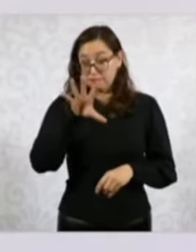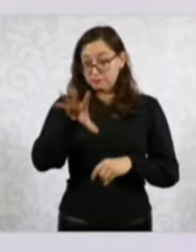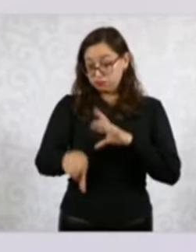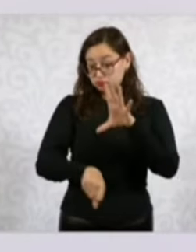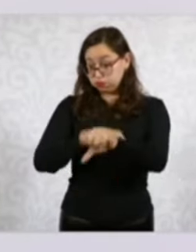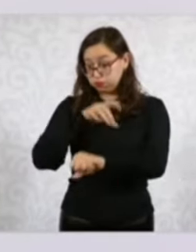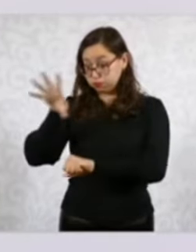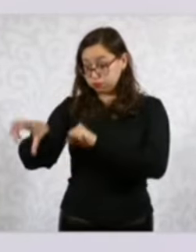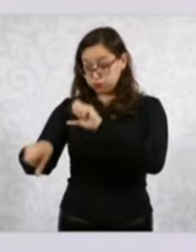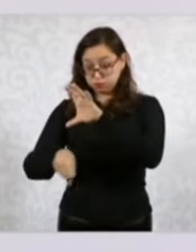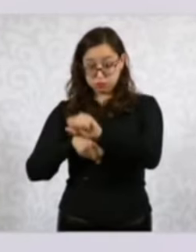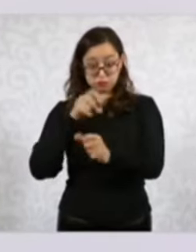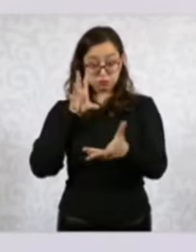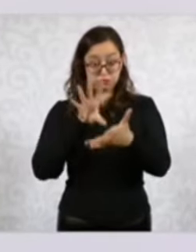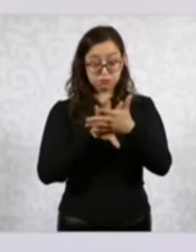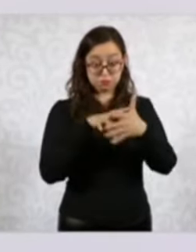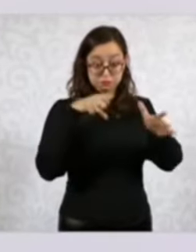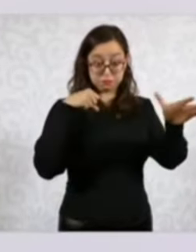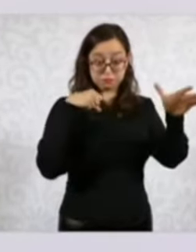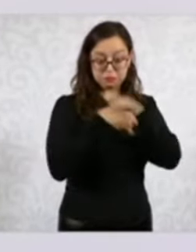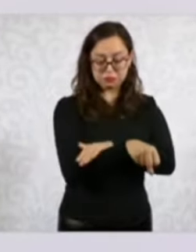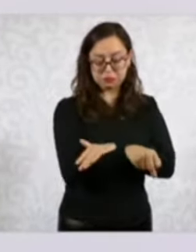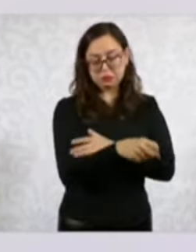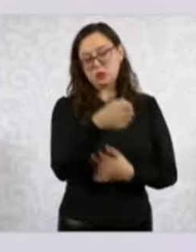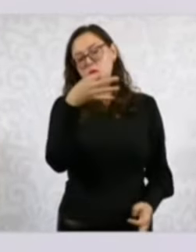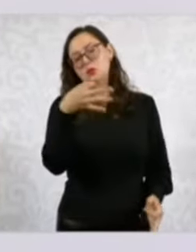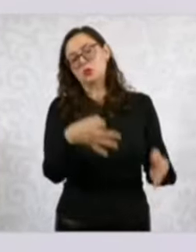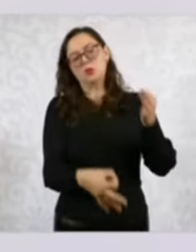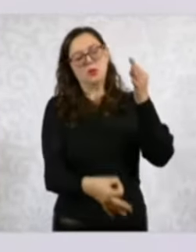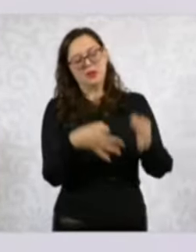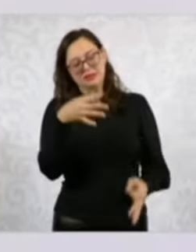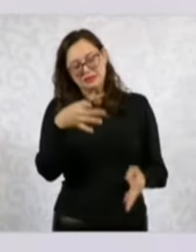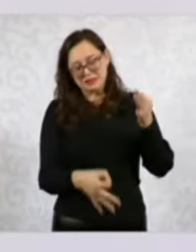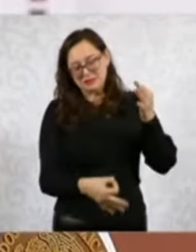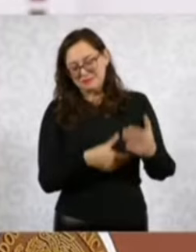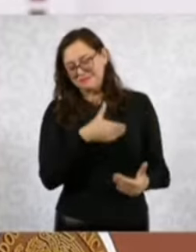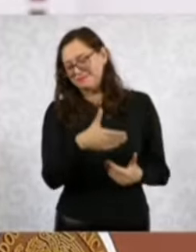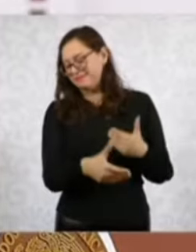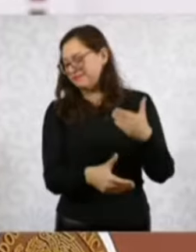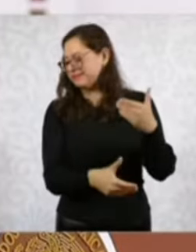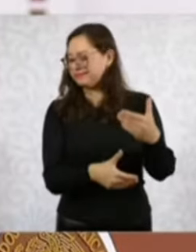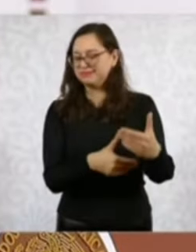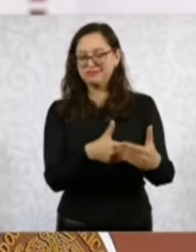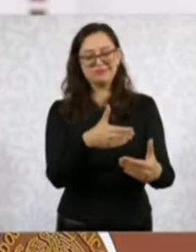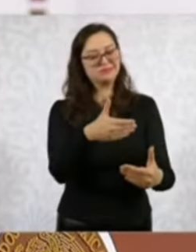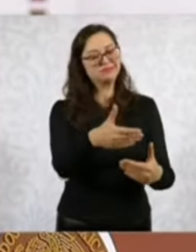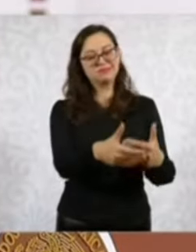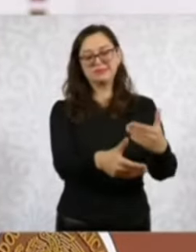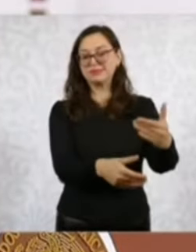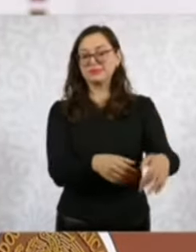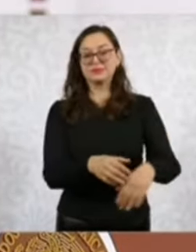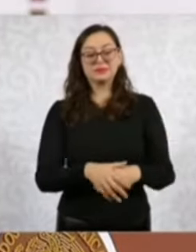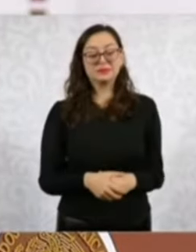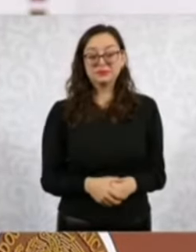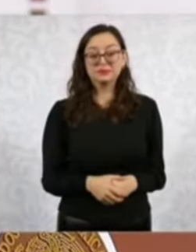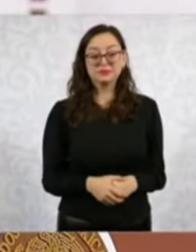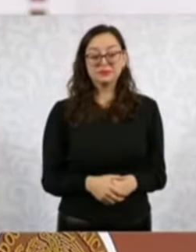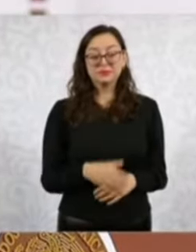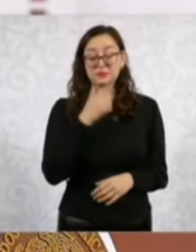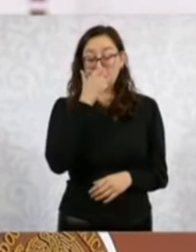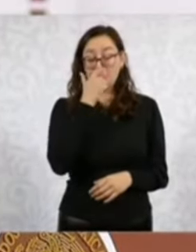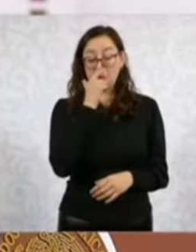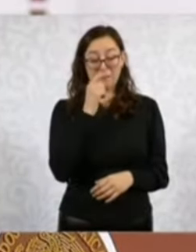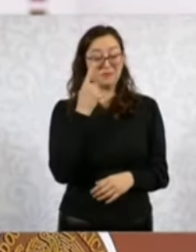Quienes fuimos acusados de la matanza, de los muertos, de los